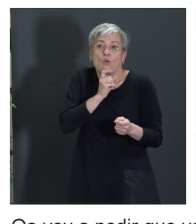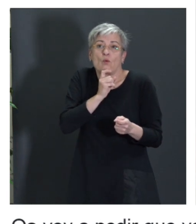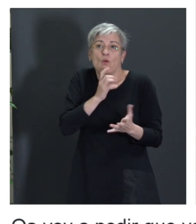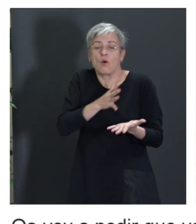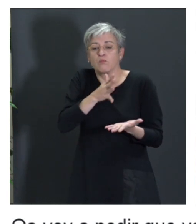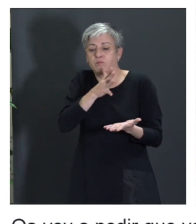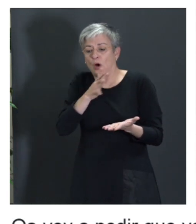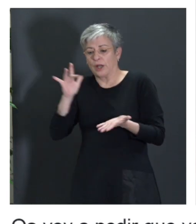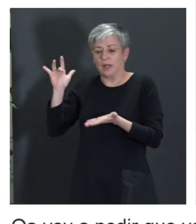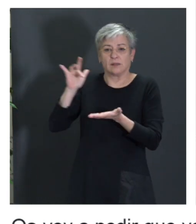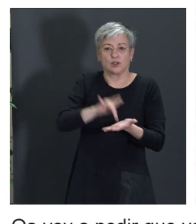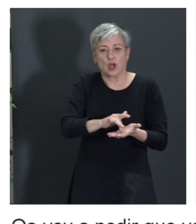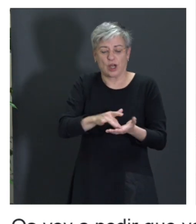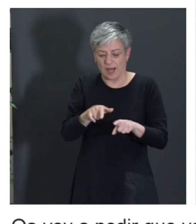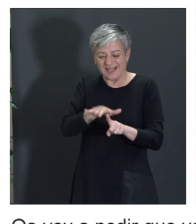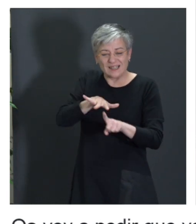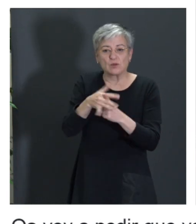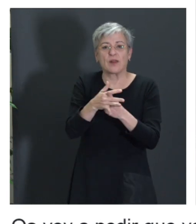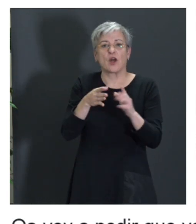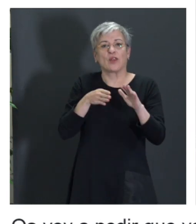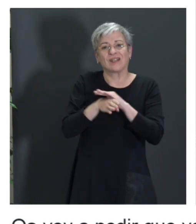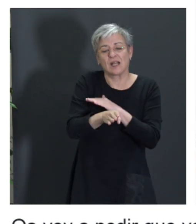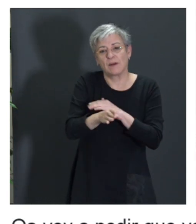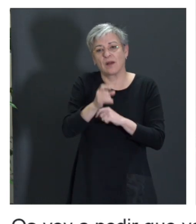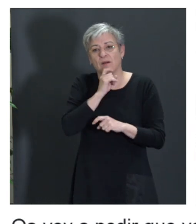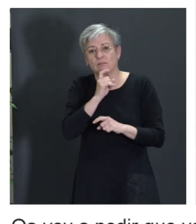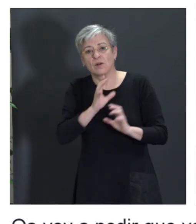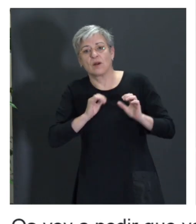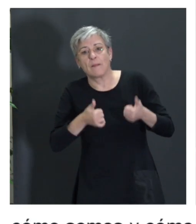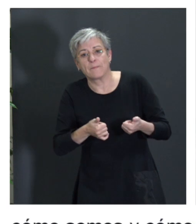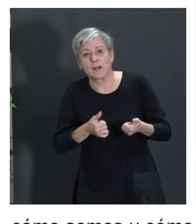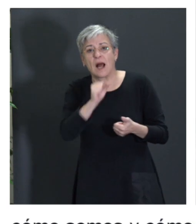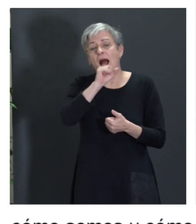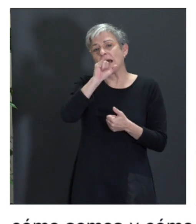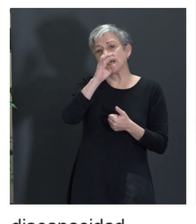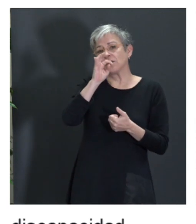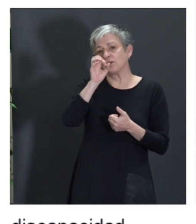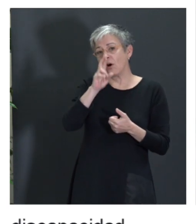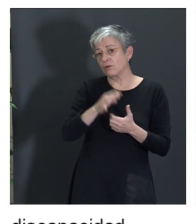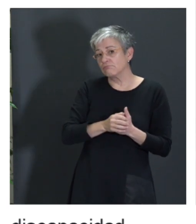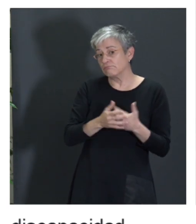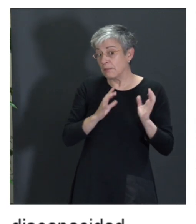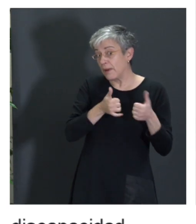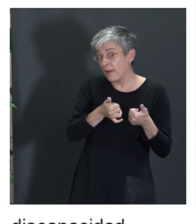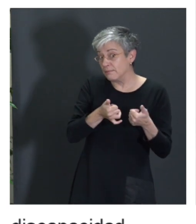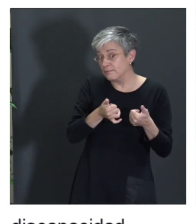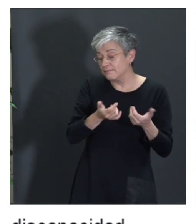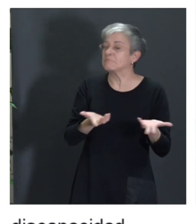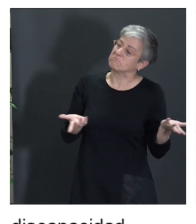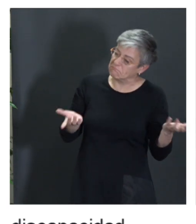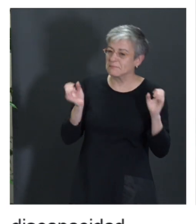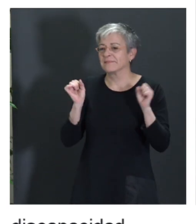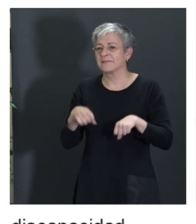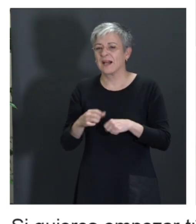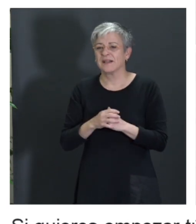a relacionaros con los temas de la discapacidad. si quieres empezar tú, Aitor, y rompes el fuego. Muy bien.